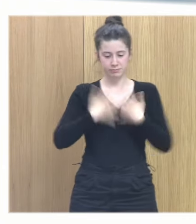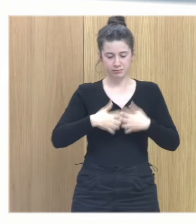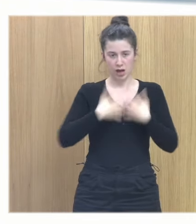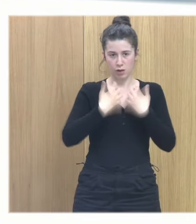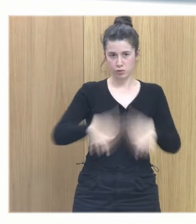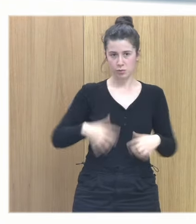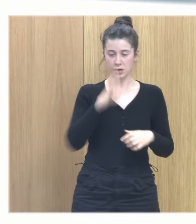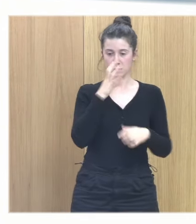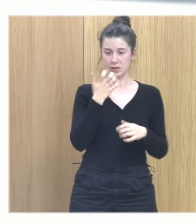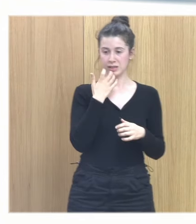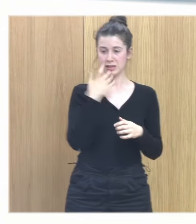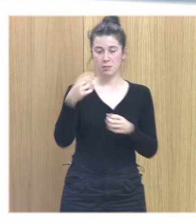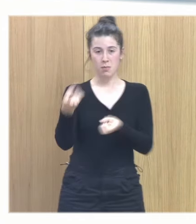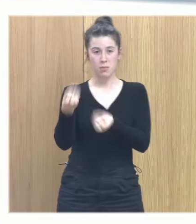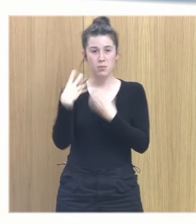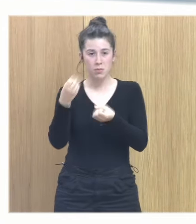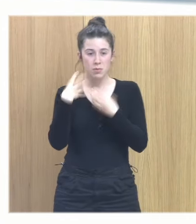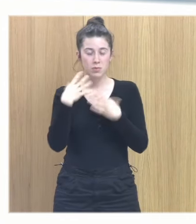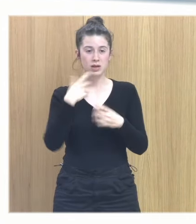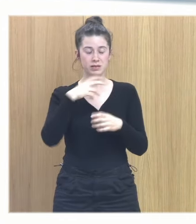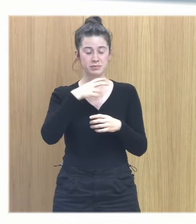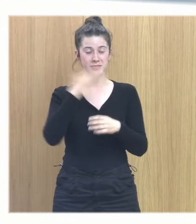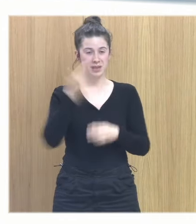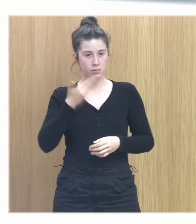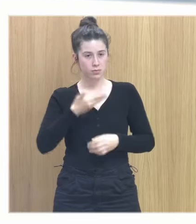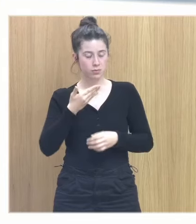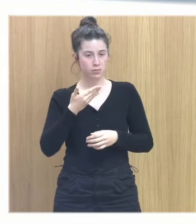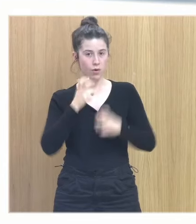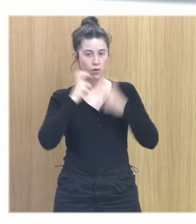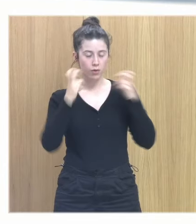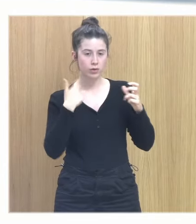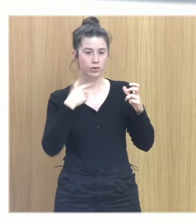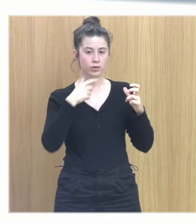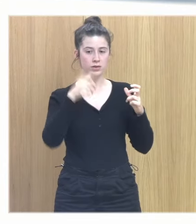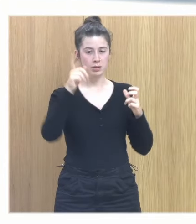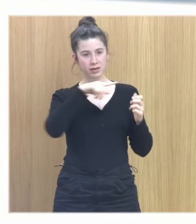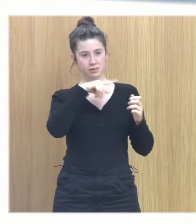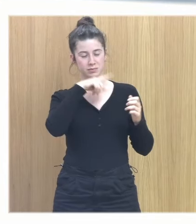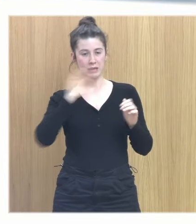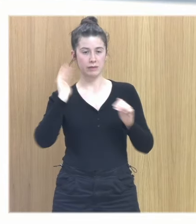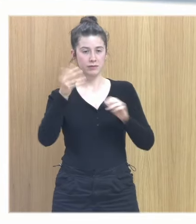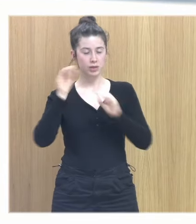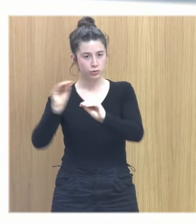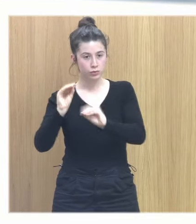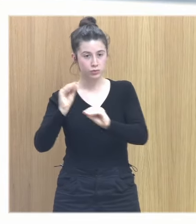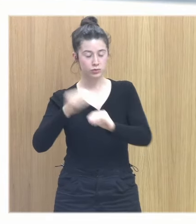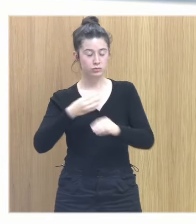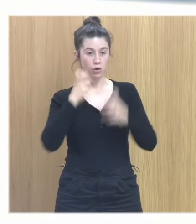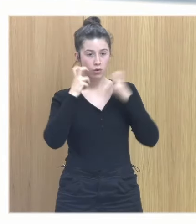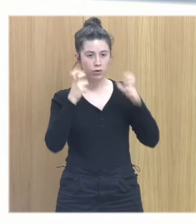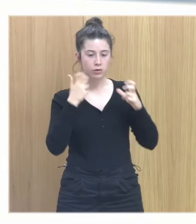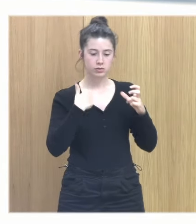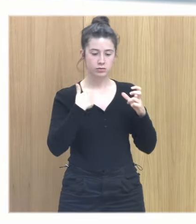cuentan es de tal envergadura y el daño es de tal envergadura y tan temprano que a uno le